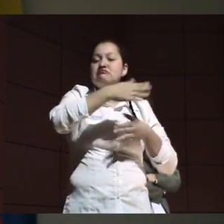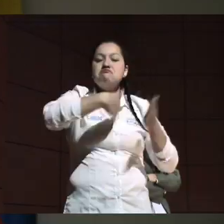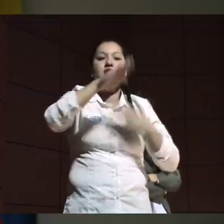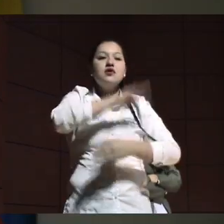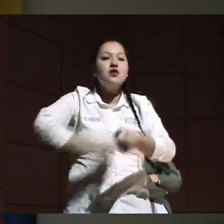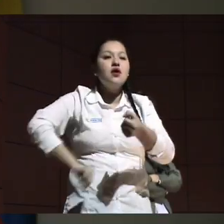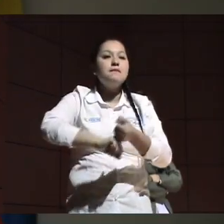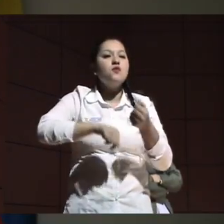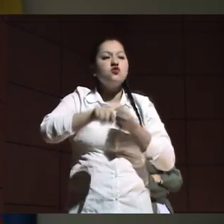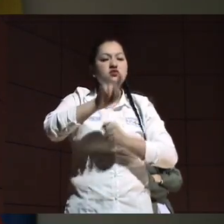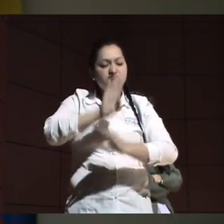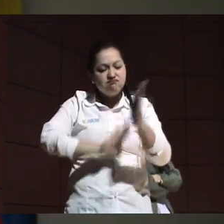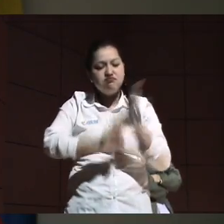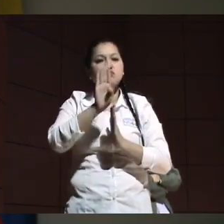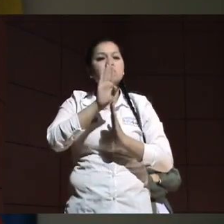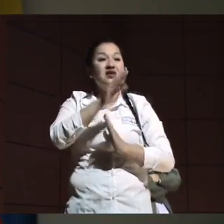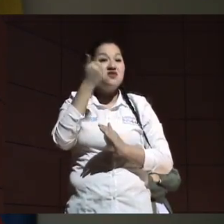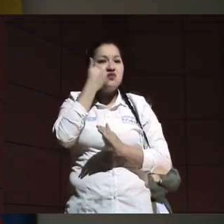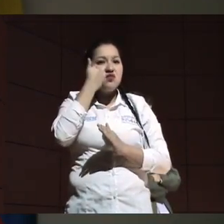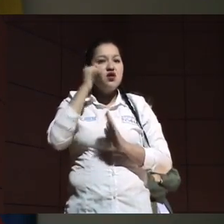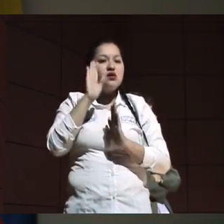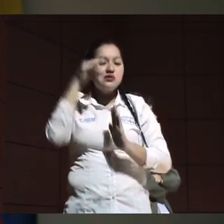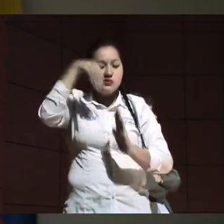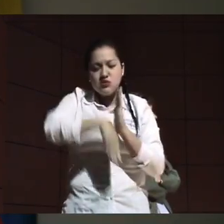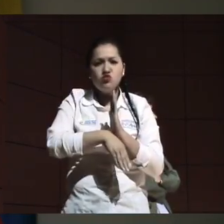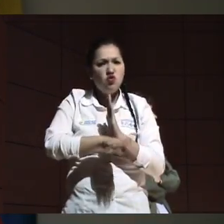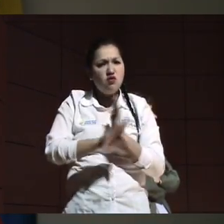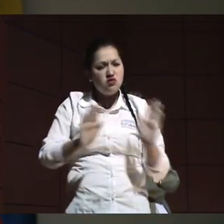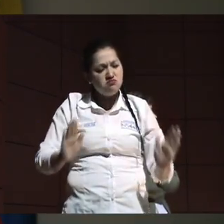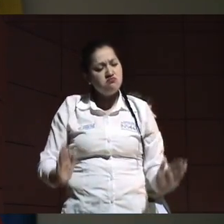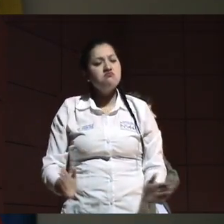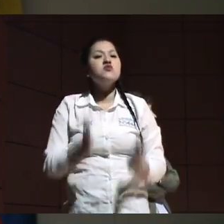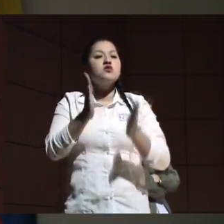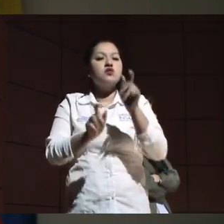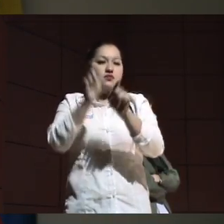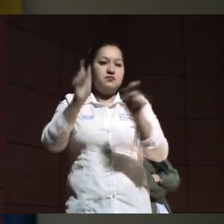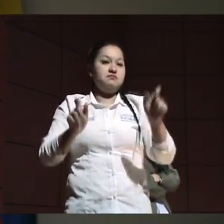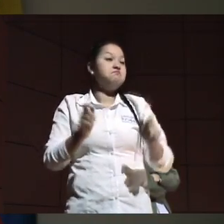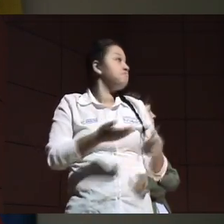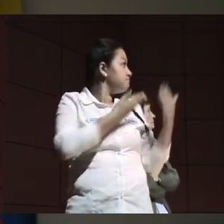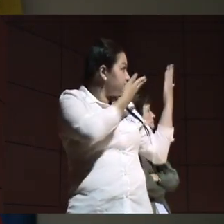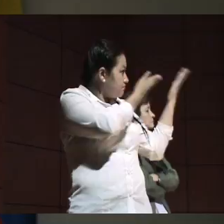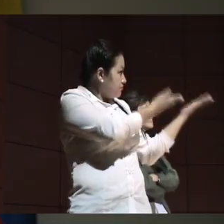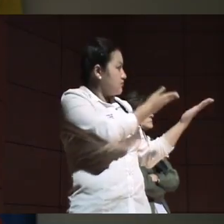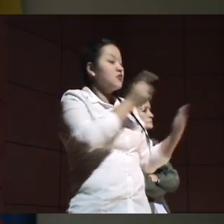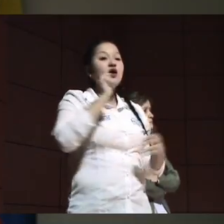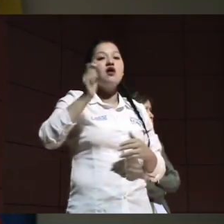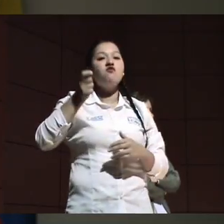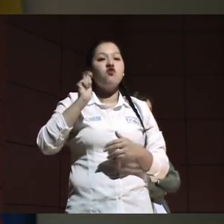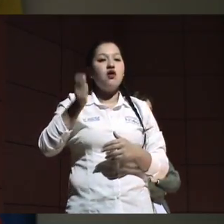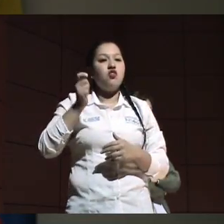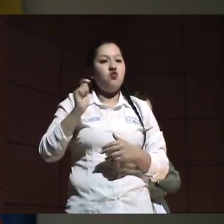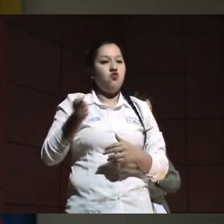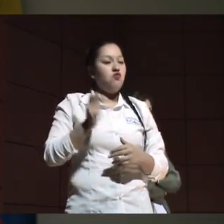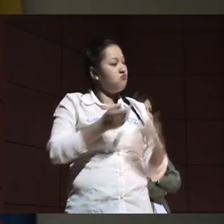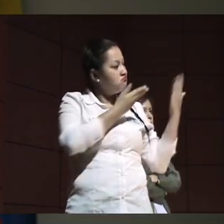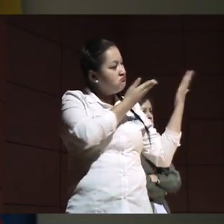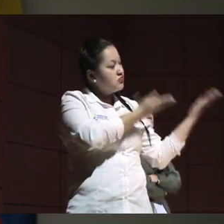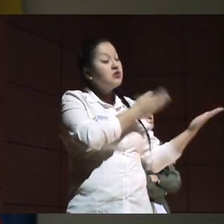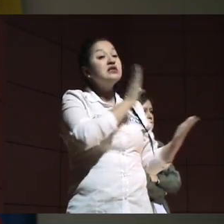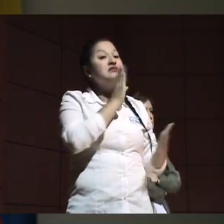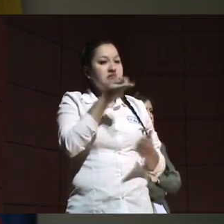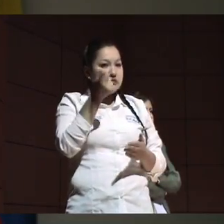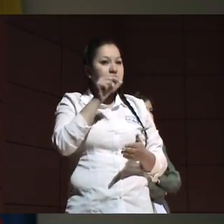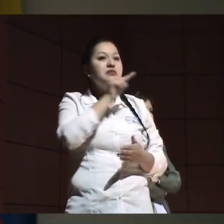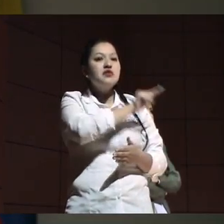de la enfermedad acá en Colombia. El abogado y político y profesor Guillermo Asprilla es otra de las personas que